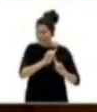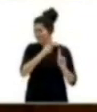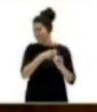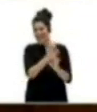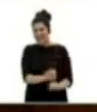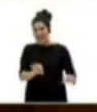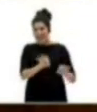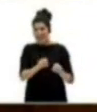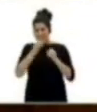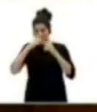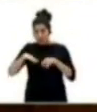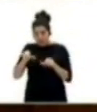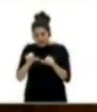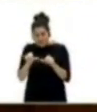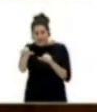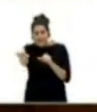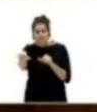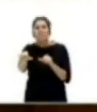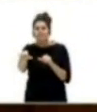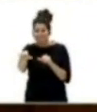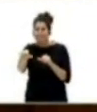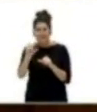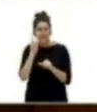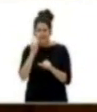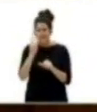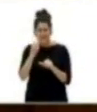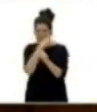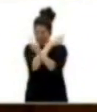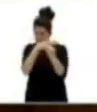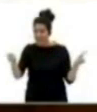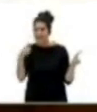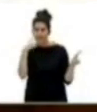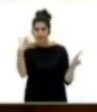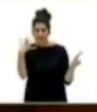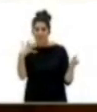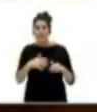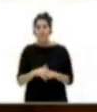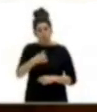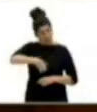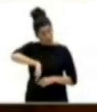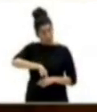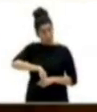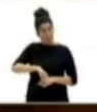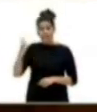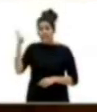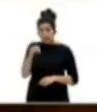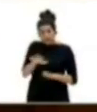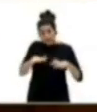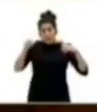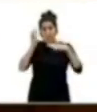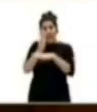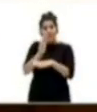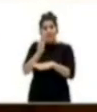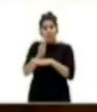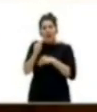La historia, a partir de ahora, se va a escribir de manera distinta. Nosotros hemos pedido al Parlamento a